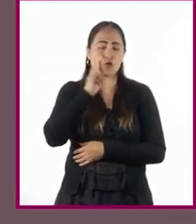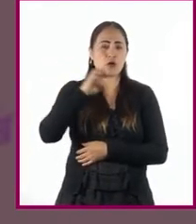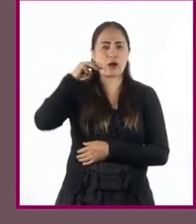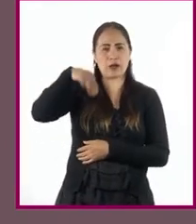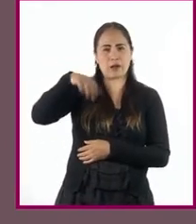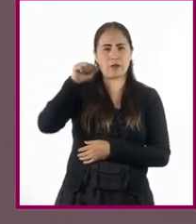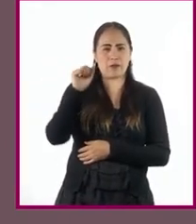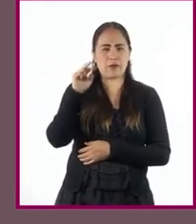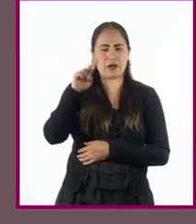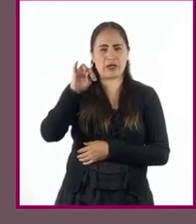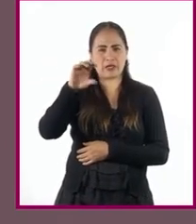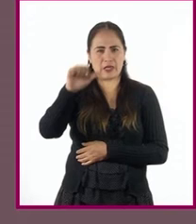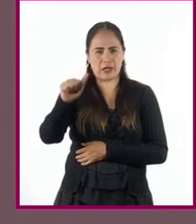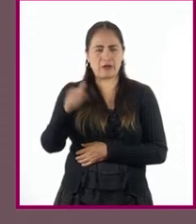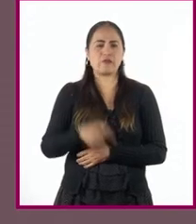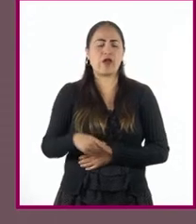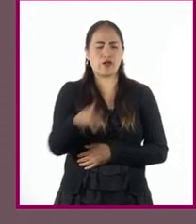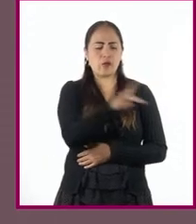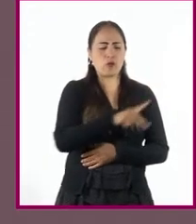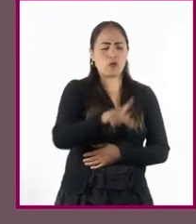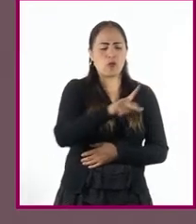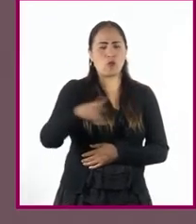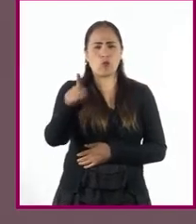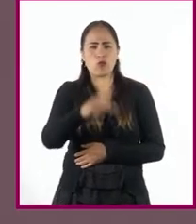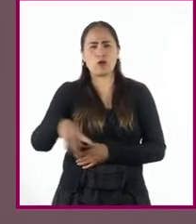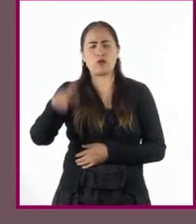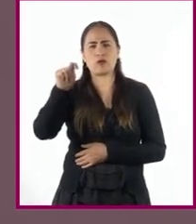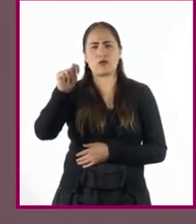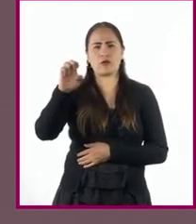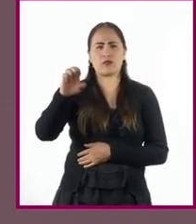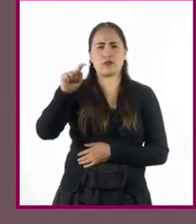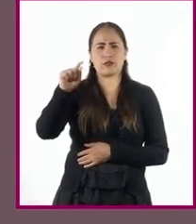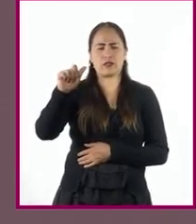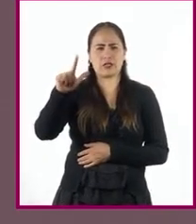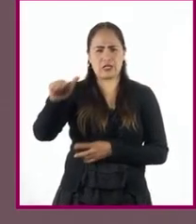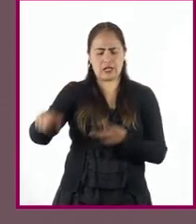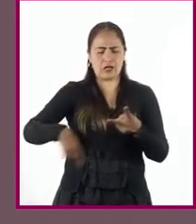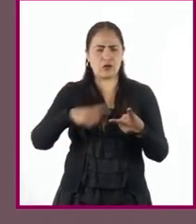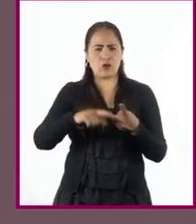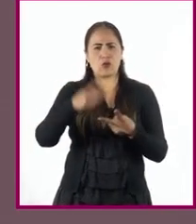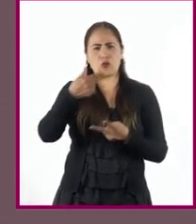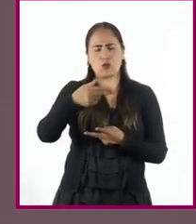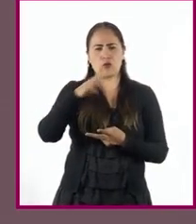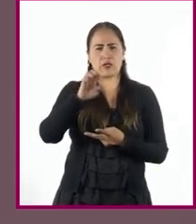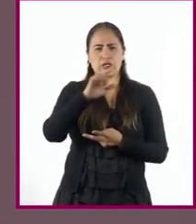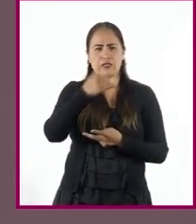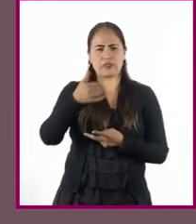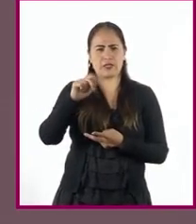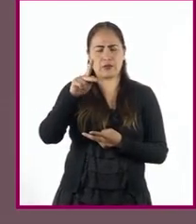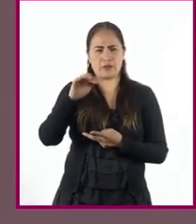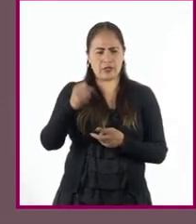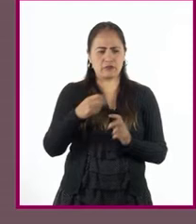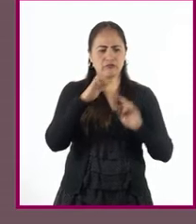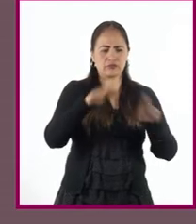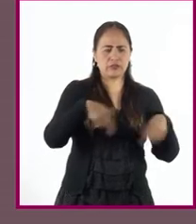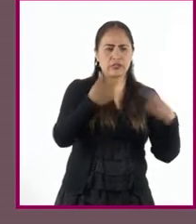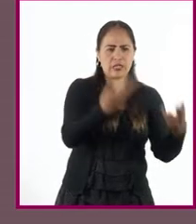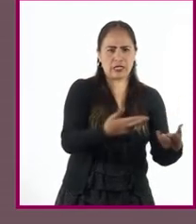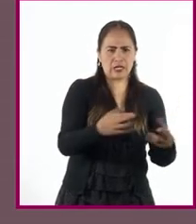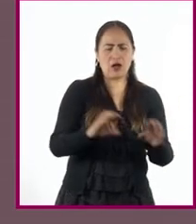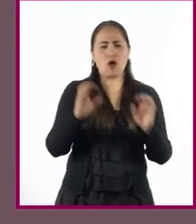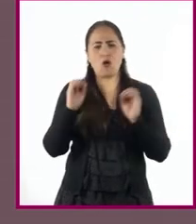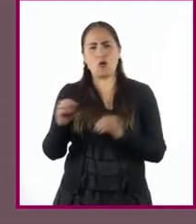a quien le fueron entregados los pueblos de Tetela del Volcán y Hueyapan, o a María de Vera, a la que le asignaron 300